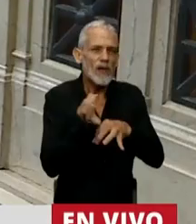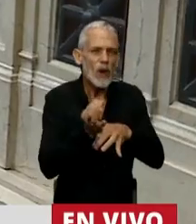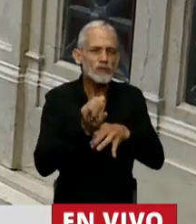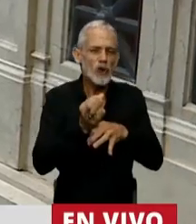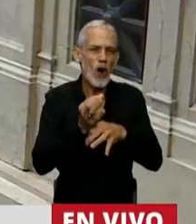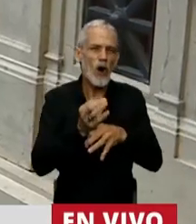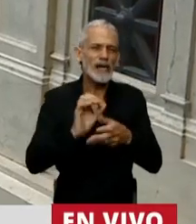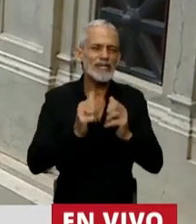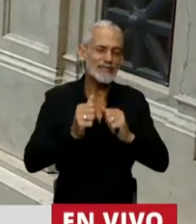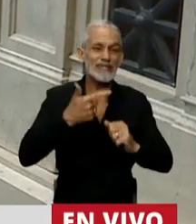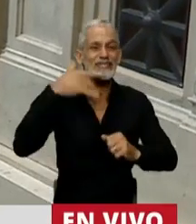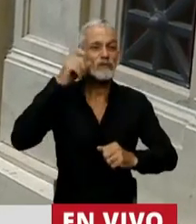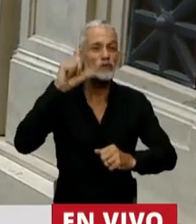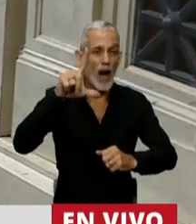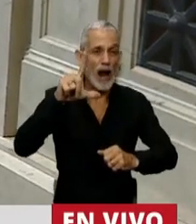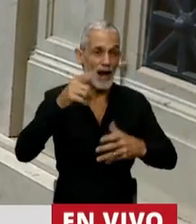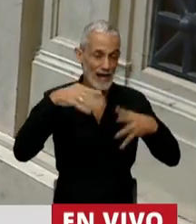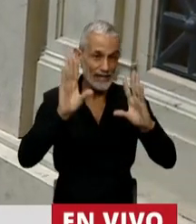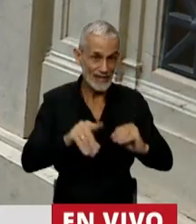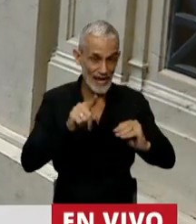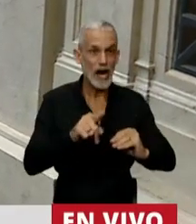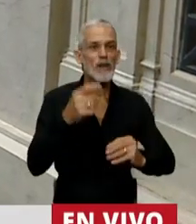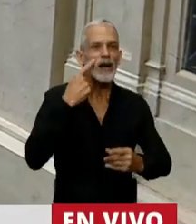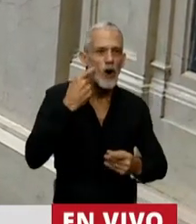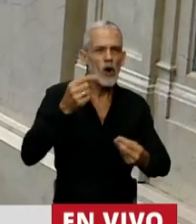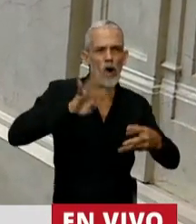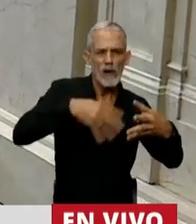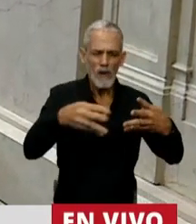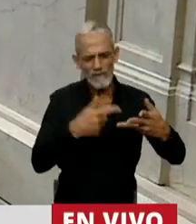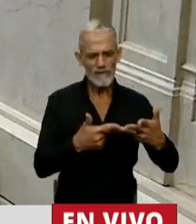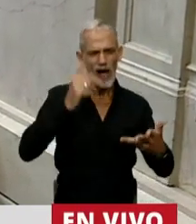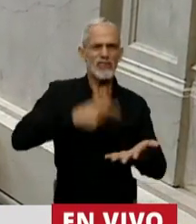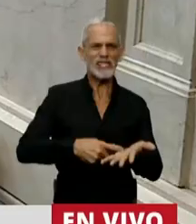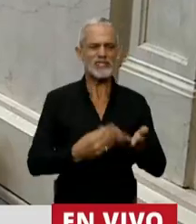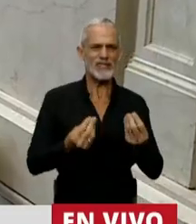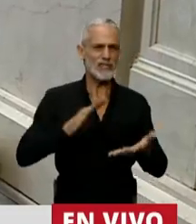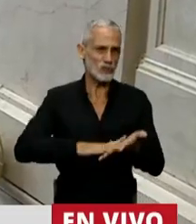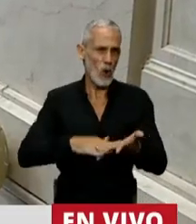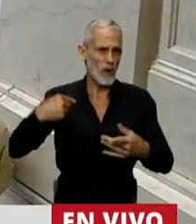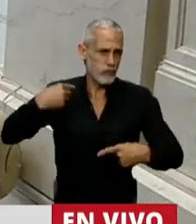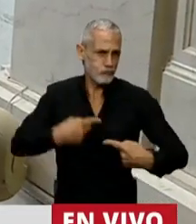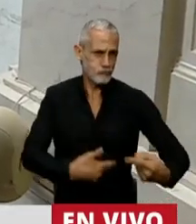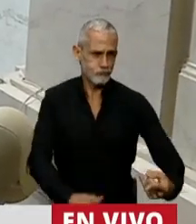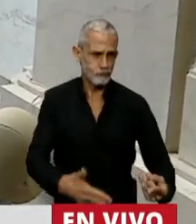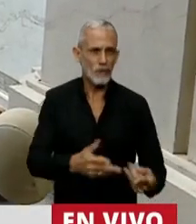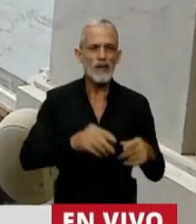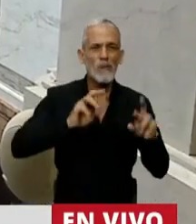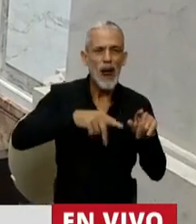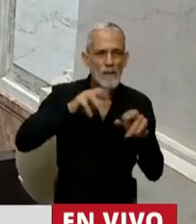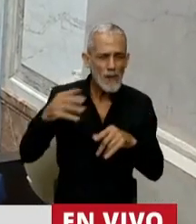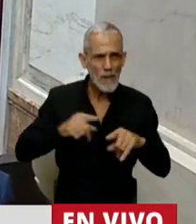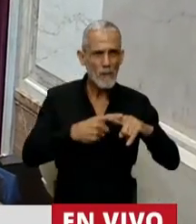sexual para que las mujeres puedan conocer, planificar y decidir, como así también, que existan políticas